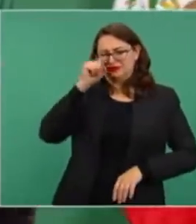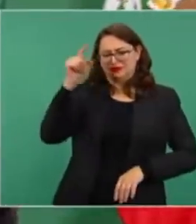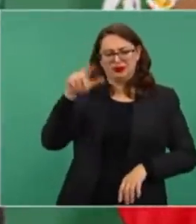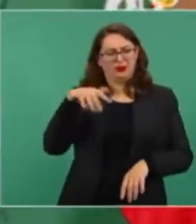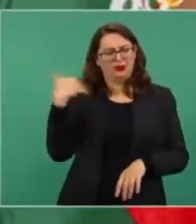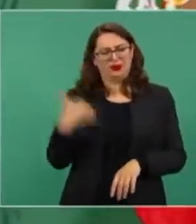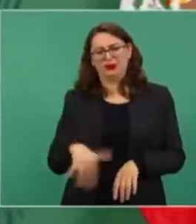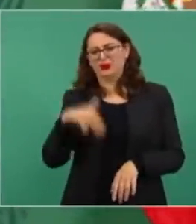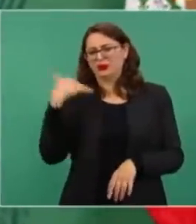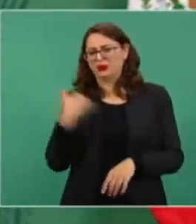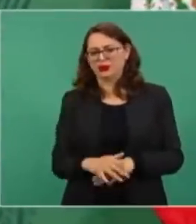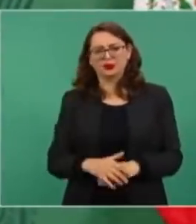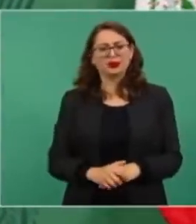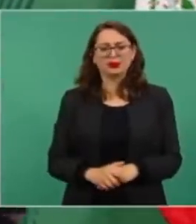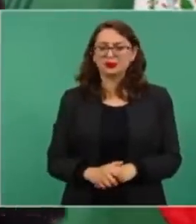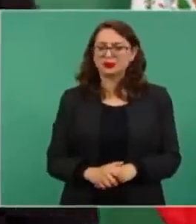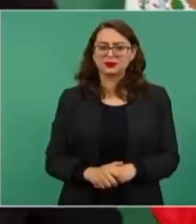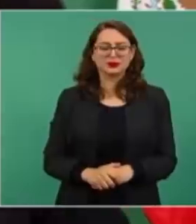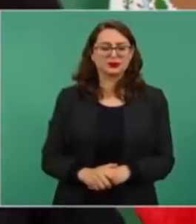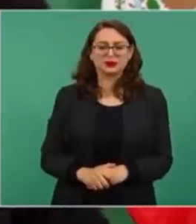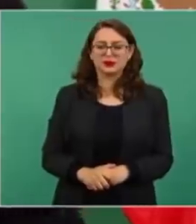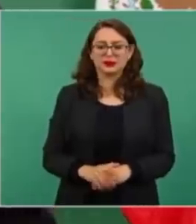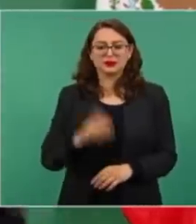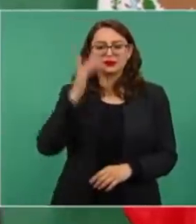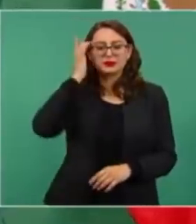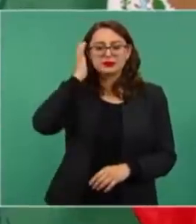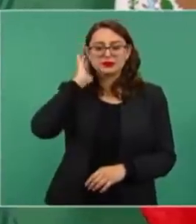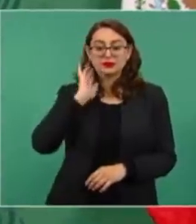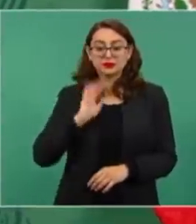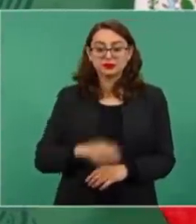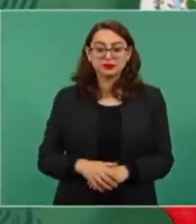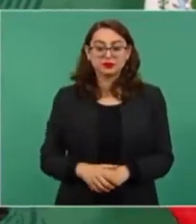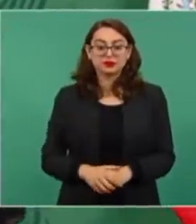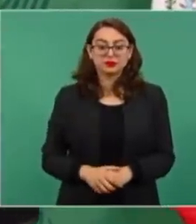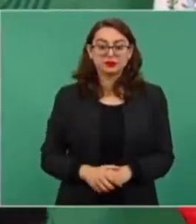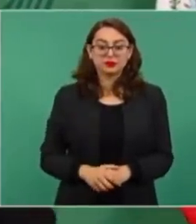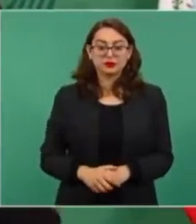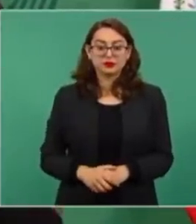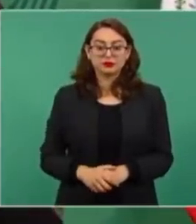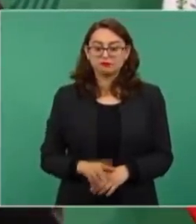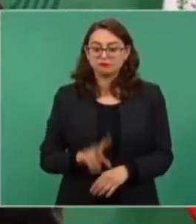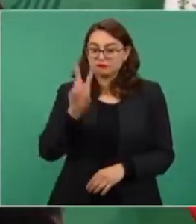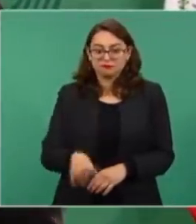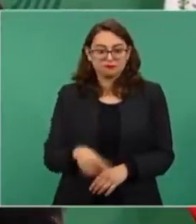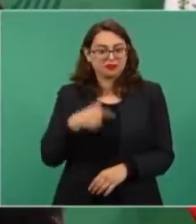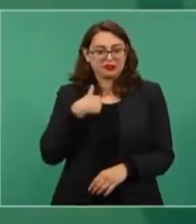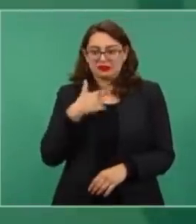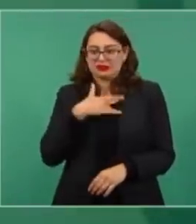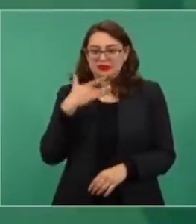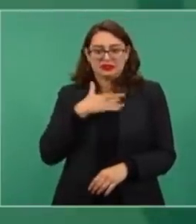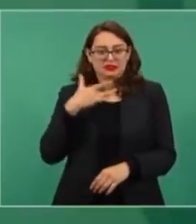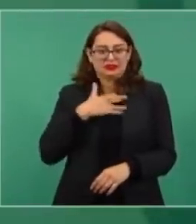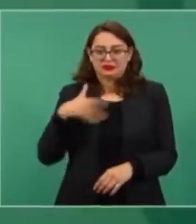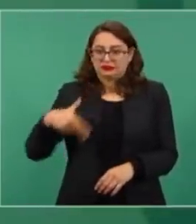Eso me afecta el hígado,